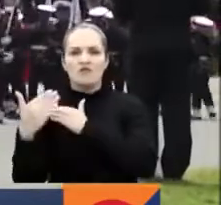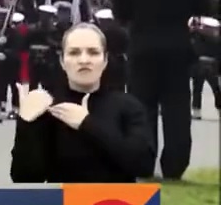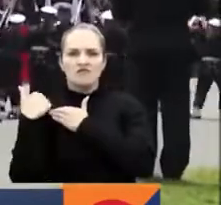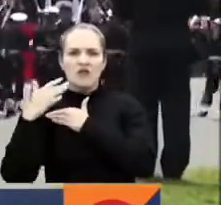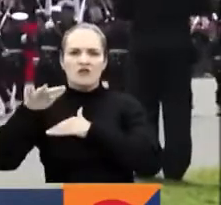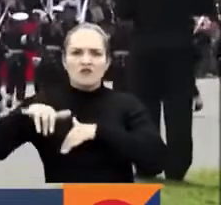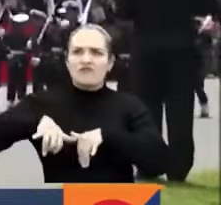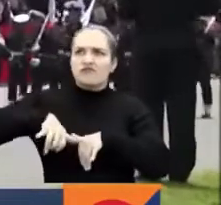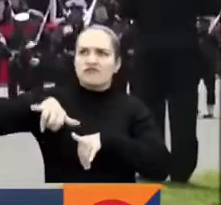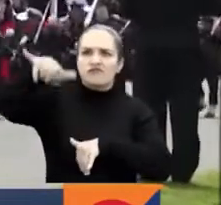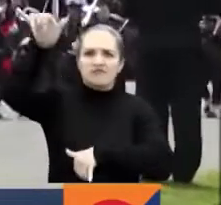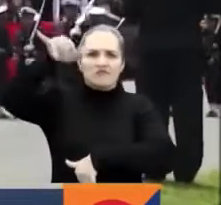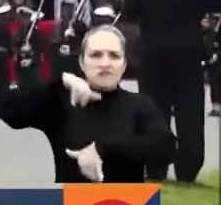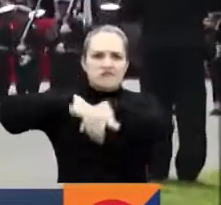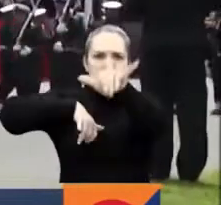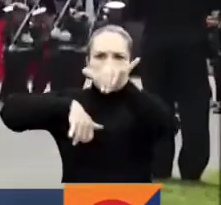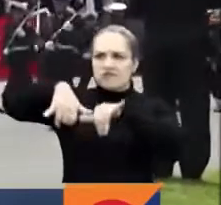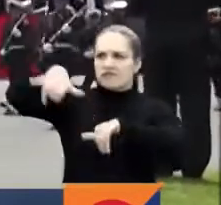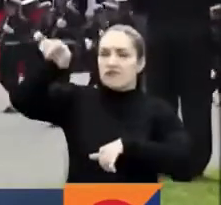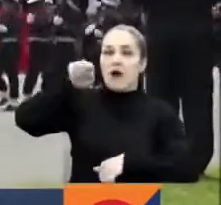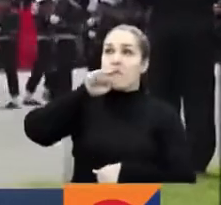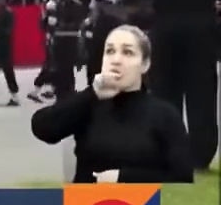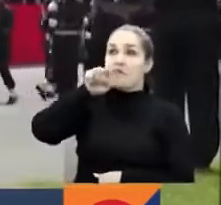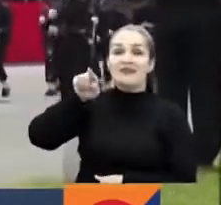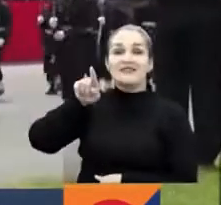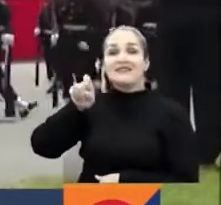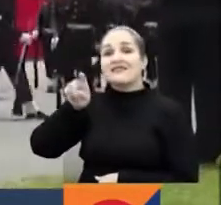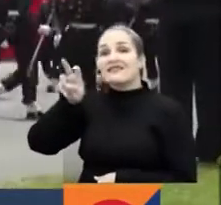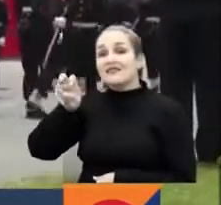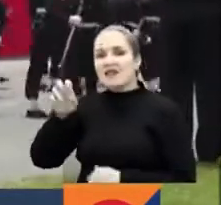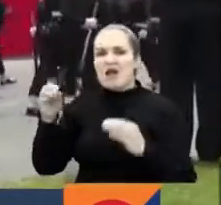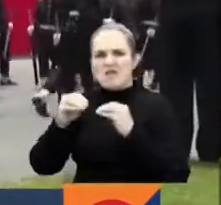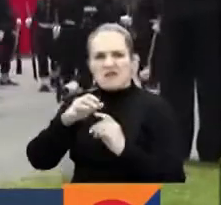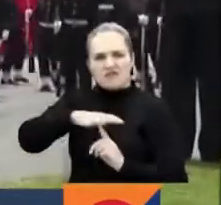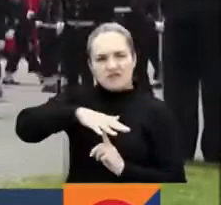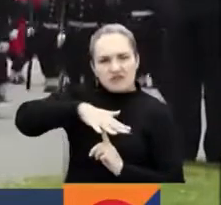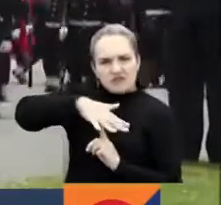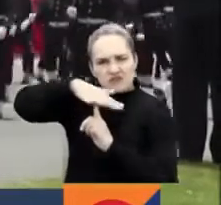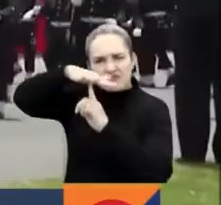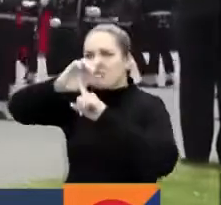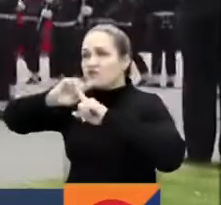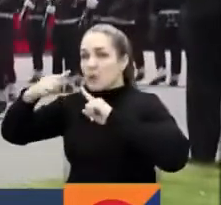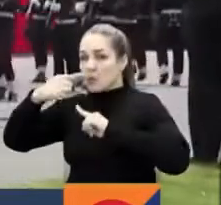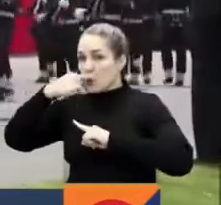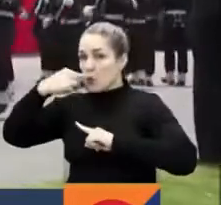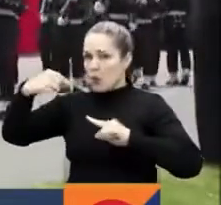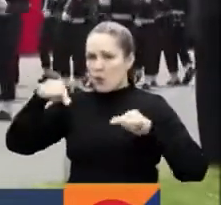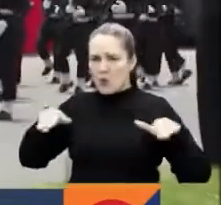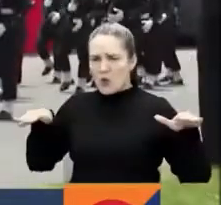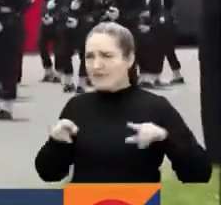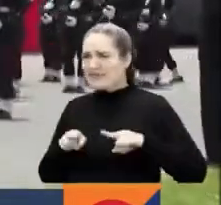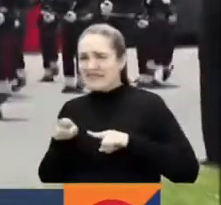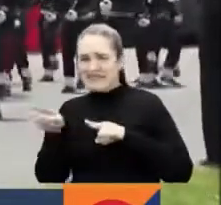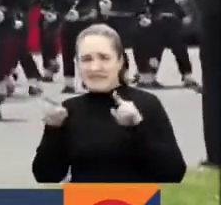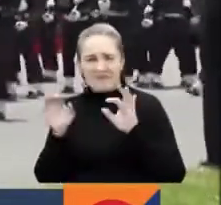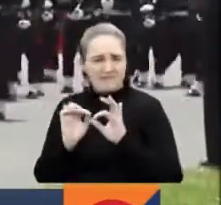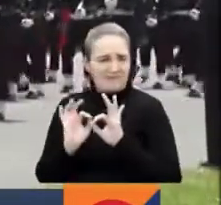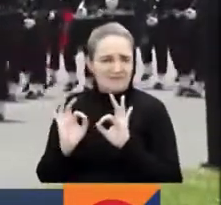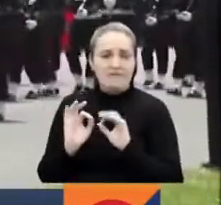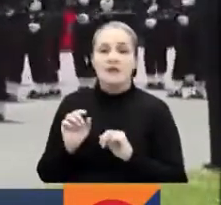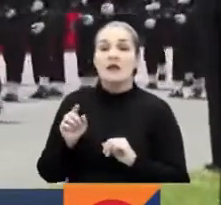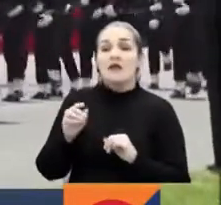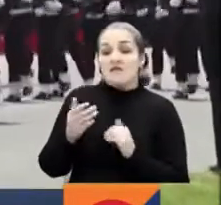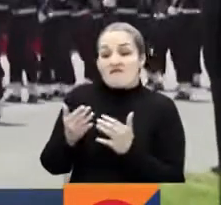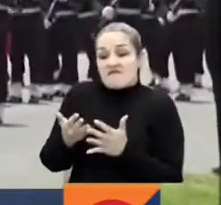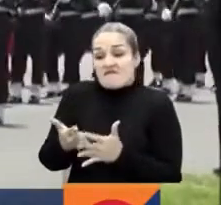77 aeronaves que hacen parte de este espectáculo. Y luego de ellos finaliza el desfile con las presentaciones